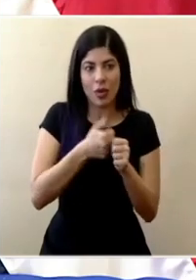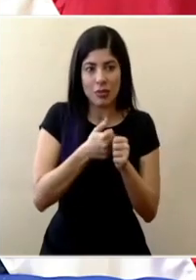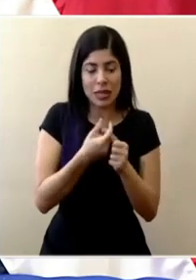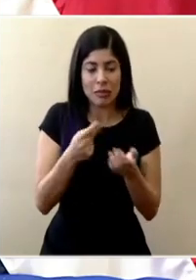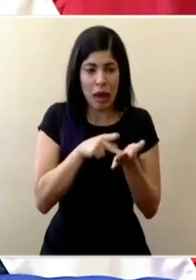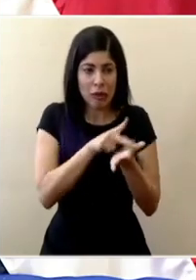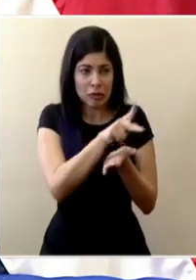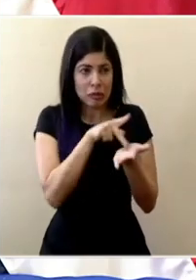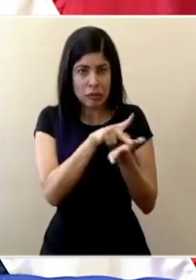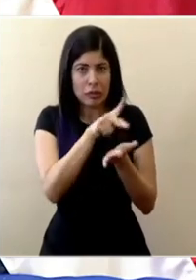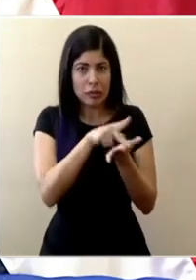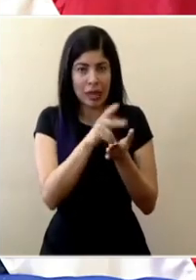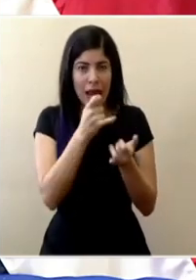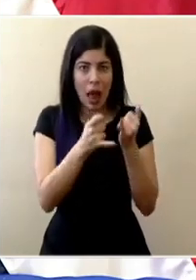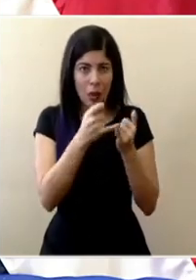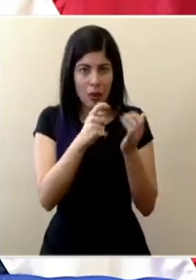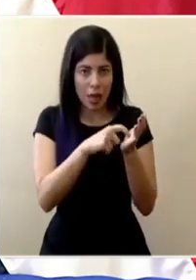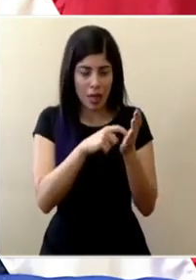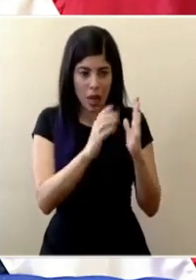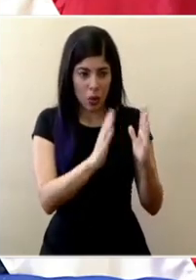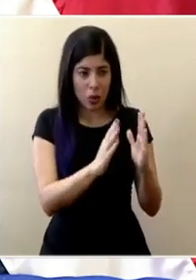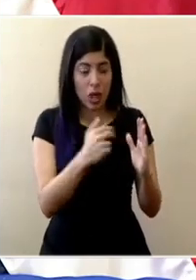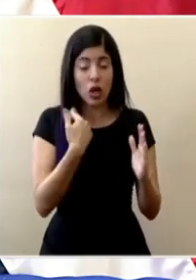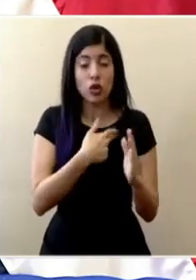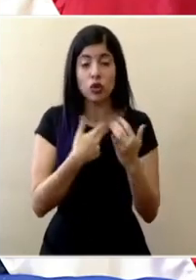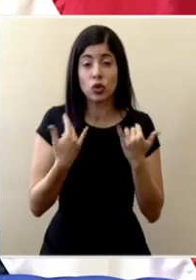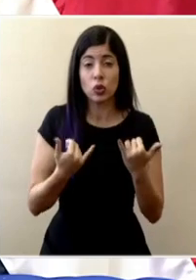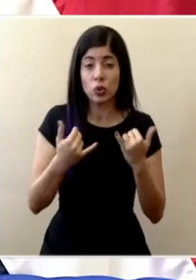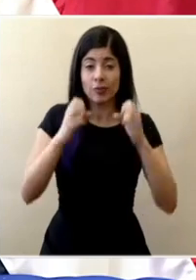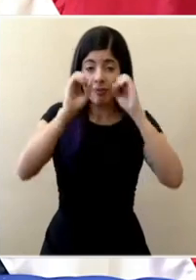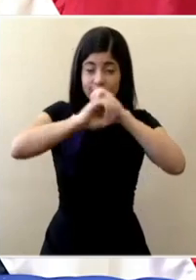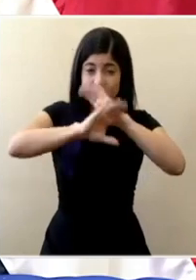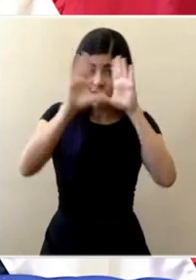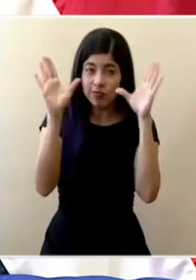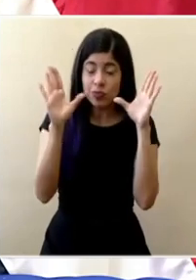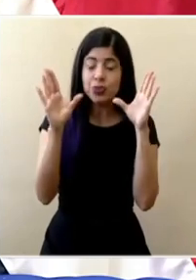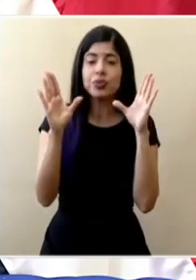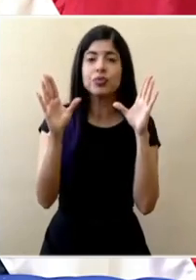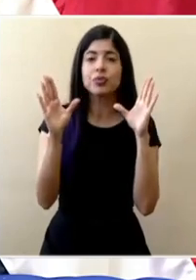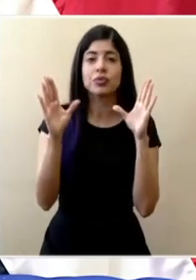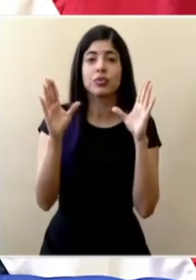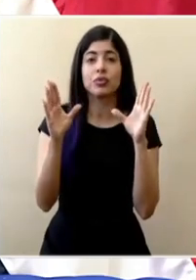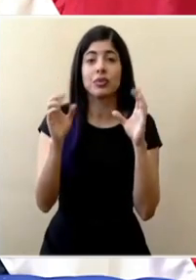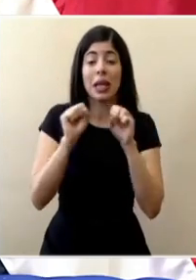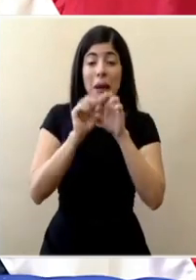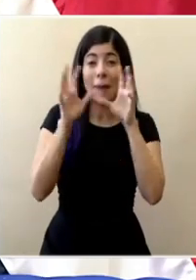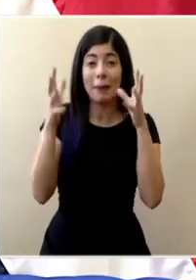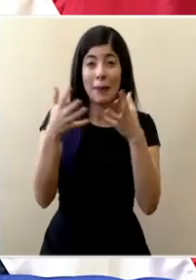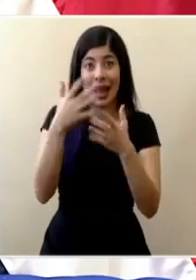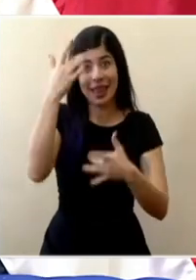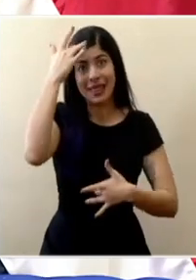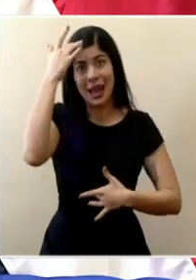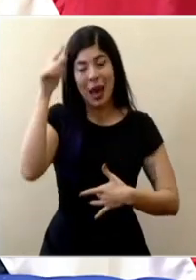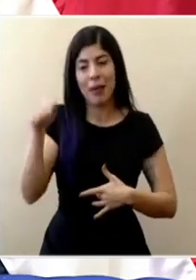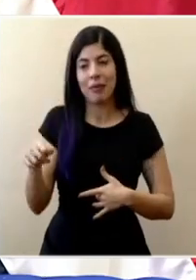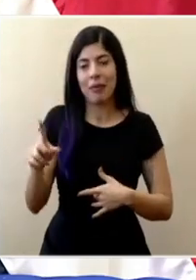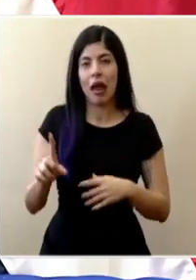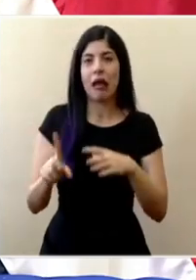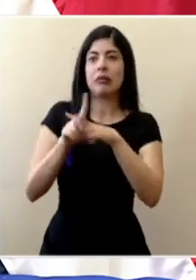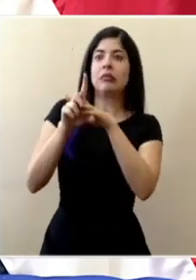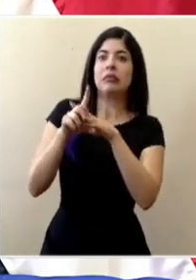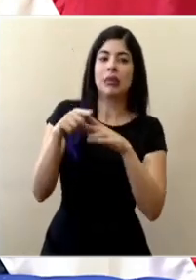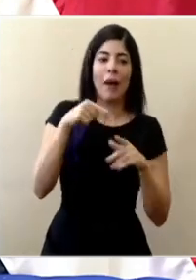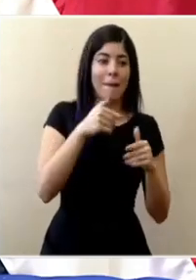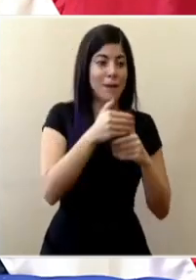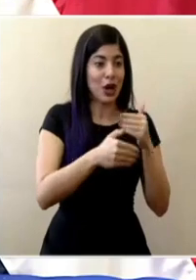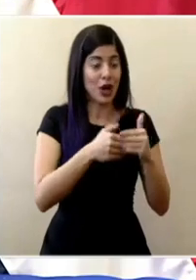amortizar esta última lo que hemos visualizado en este momento es que la pandemia se impuso a esta realidad y a este